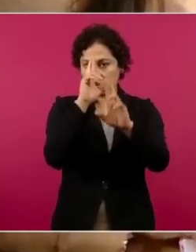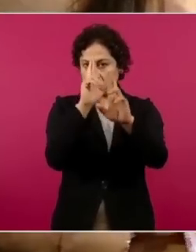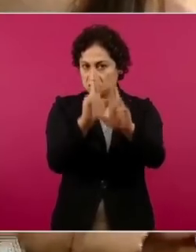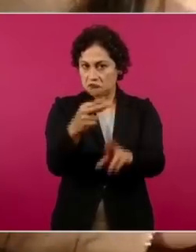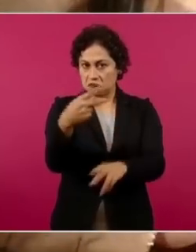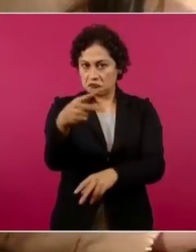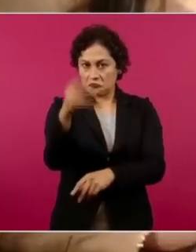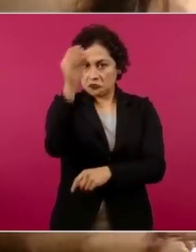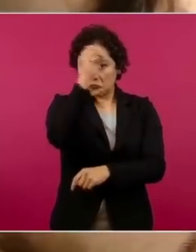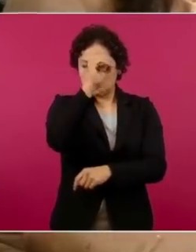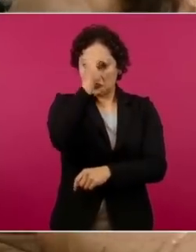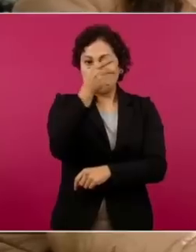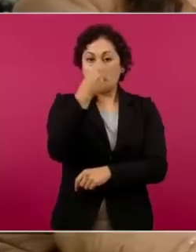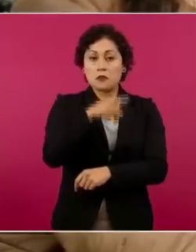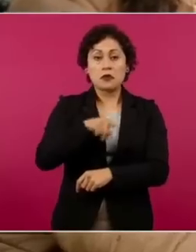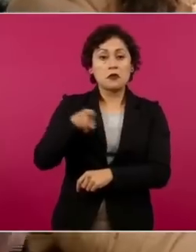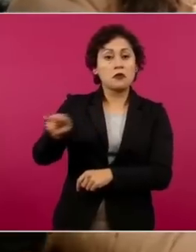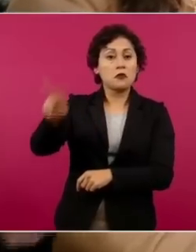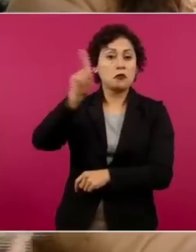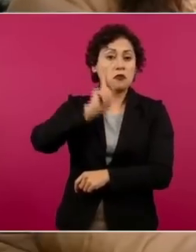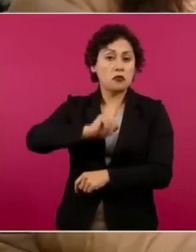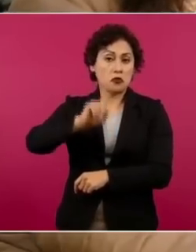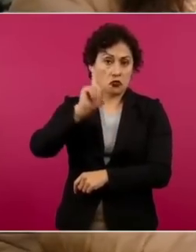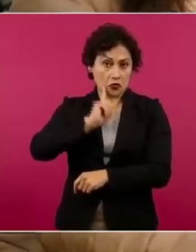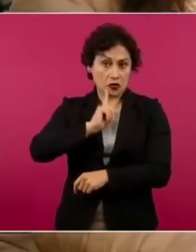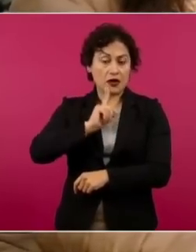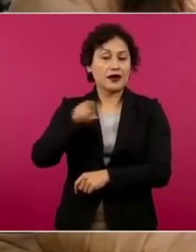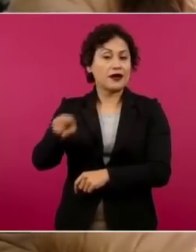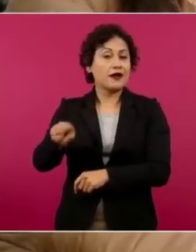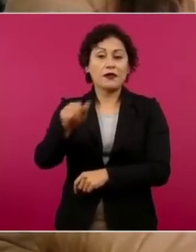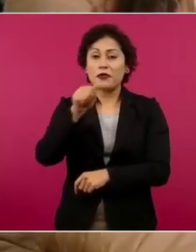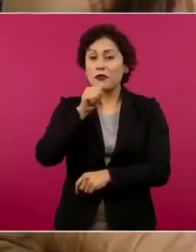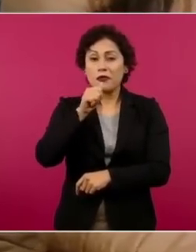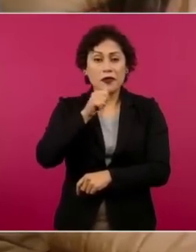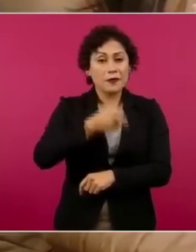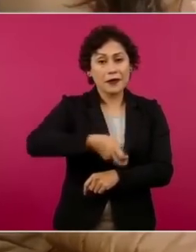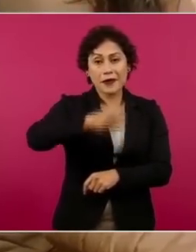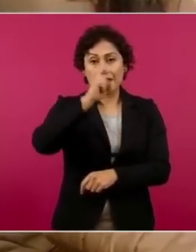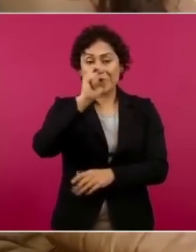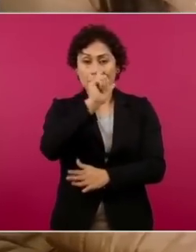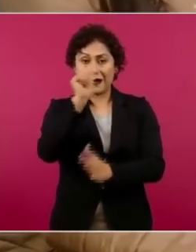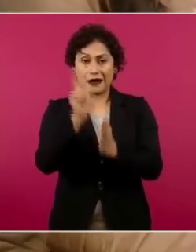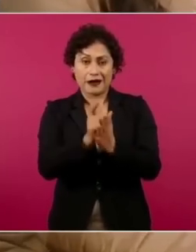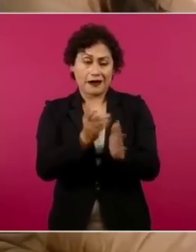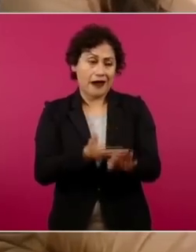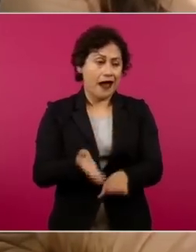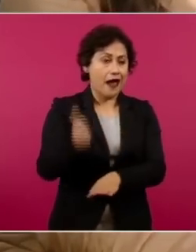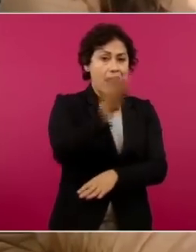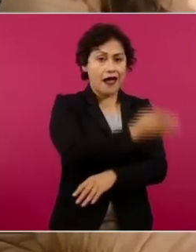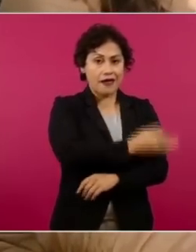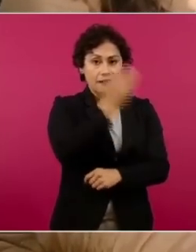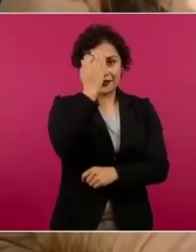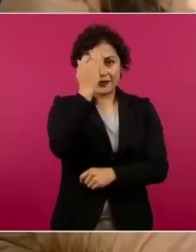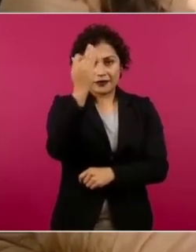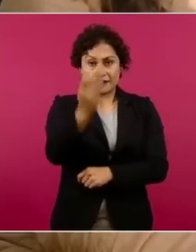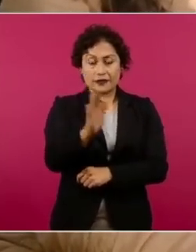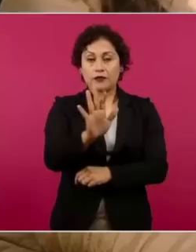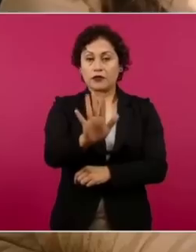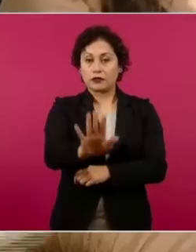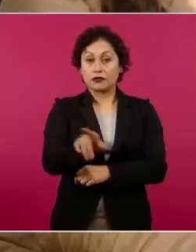pero en el caso de ella ni siquiera todavía se endurecían esas leyes. Y dos, en lugar de cobrar,